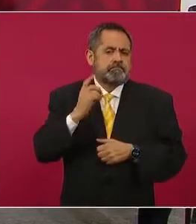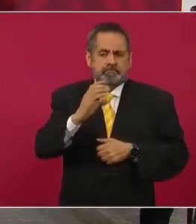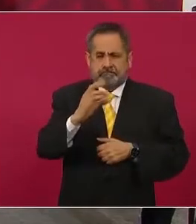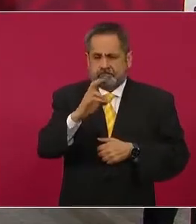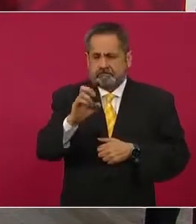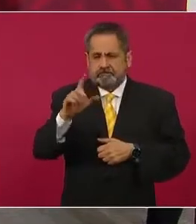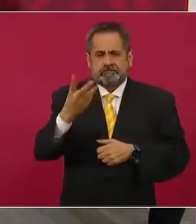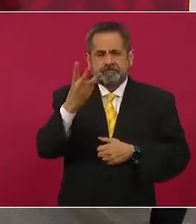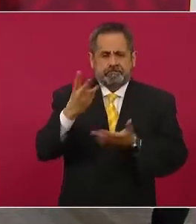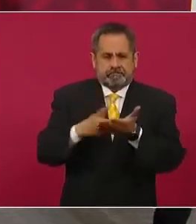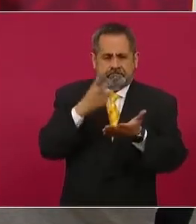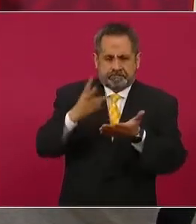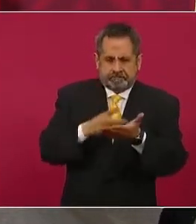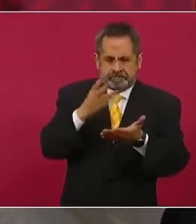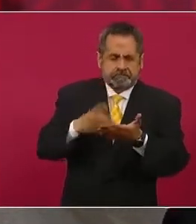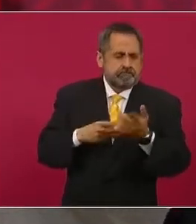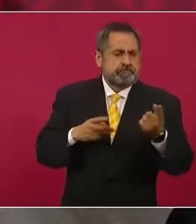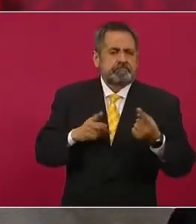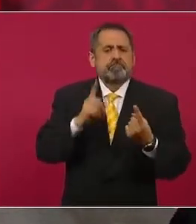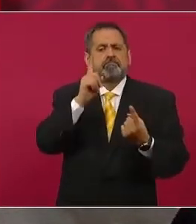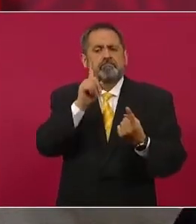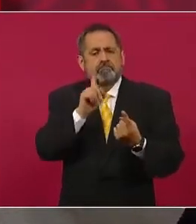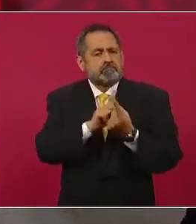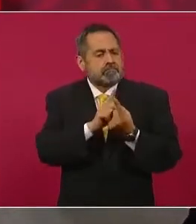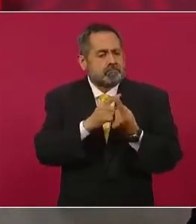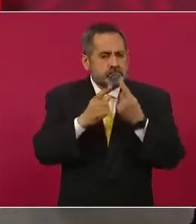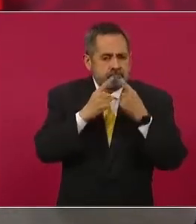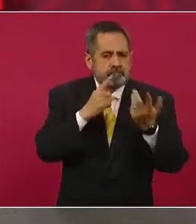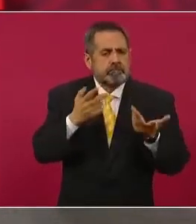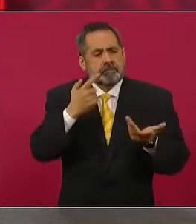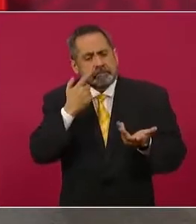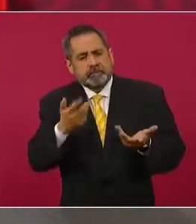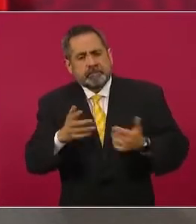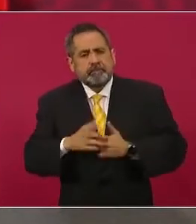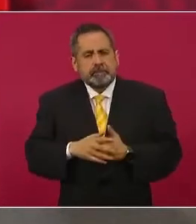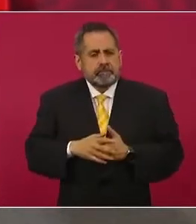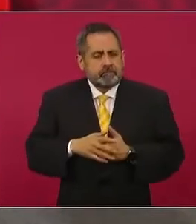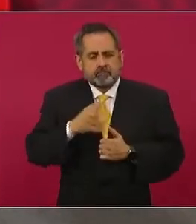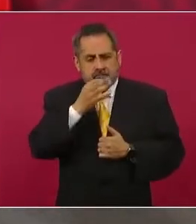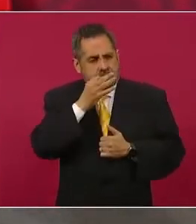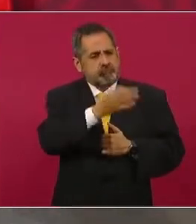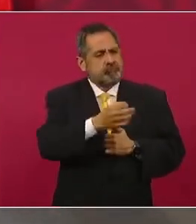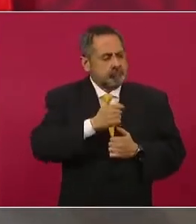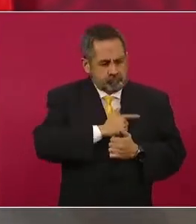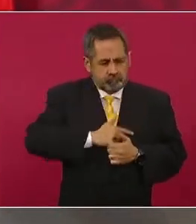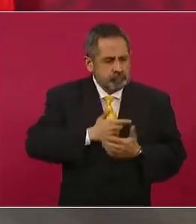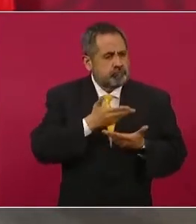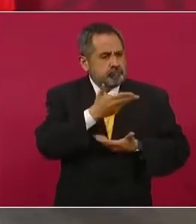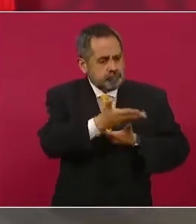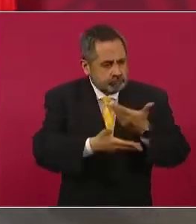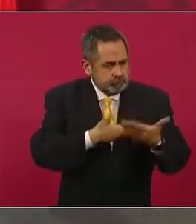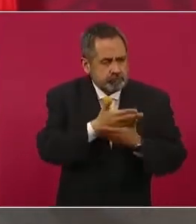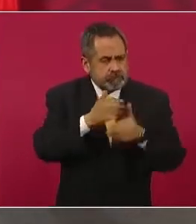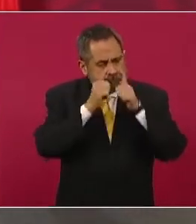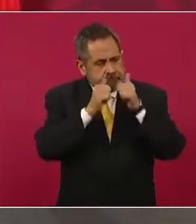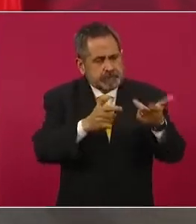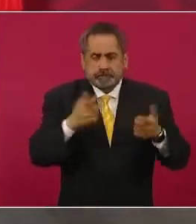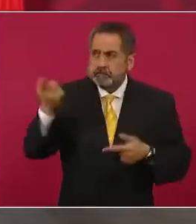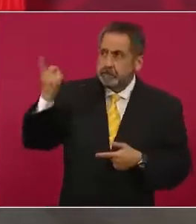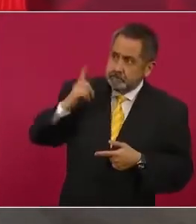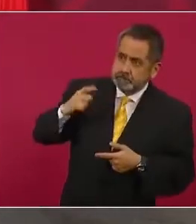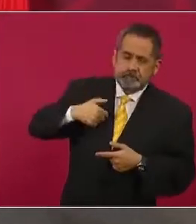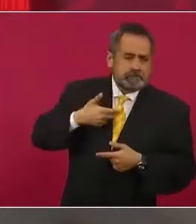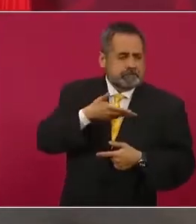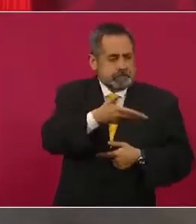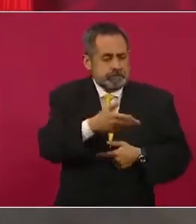ocasiones. La primera fue una comunicación para decirle que estábamos dispuestos a atender la introducción del presidente.